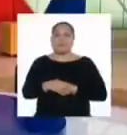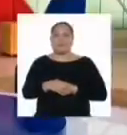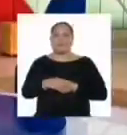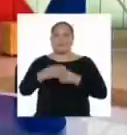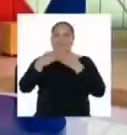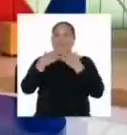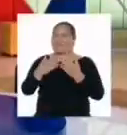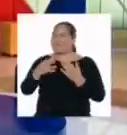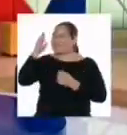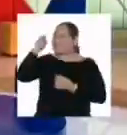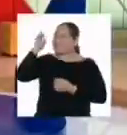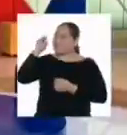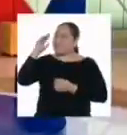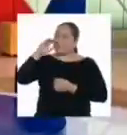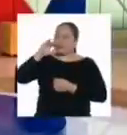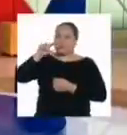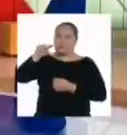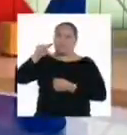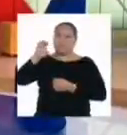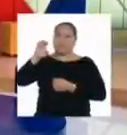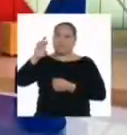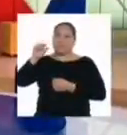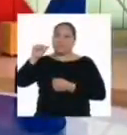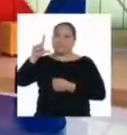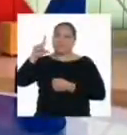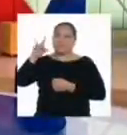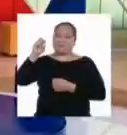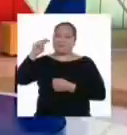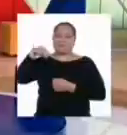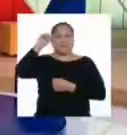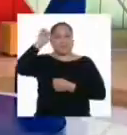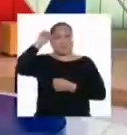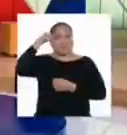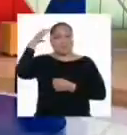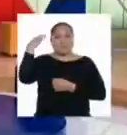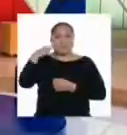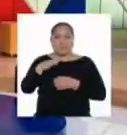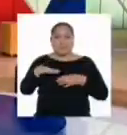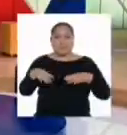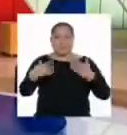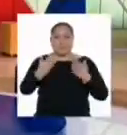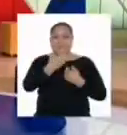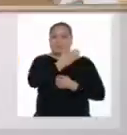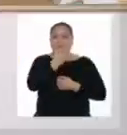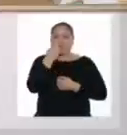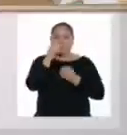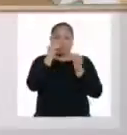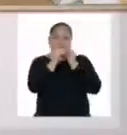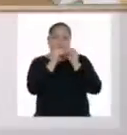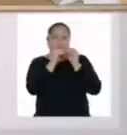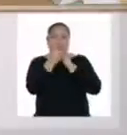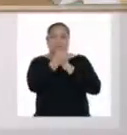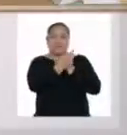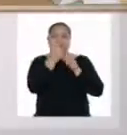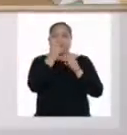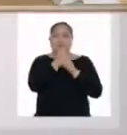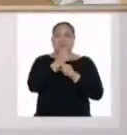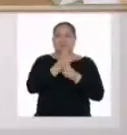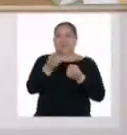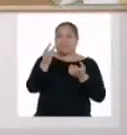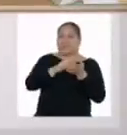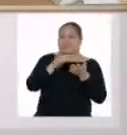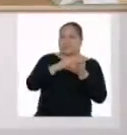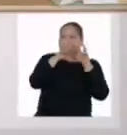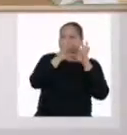Muchas gracias, profesora Geraldine. Tengan presente que siempre hay mejoras por hacerle a nuestros trabajos. Pero más